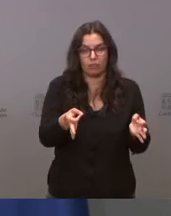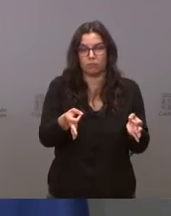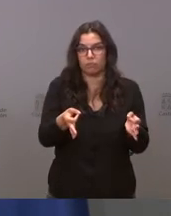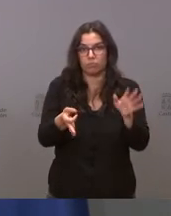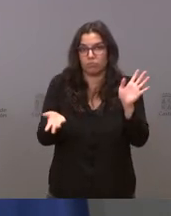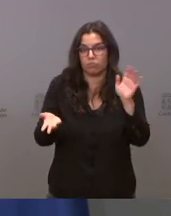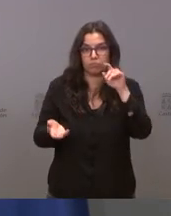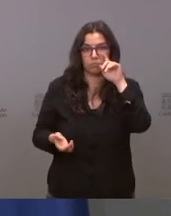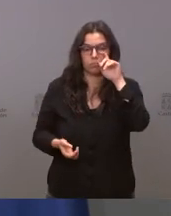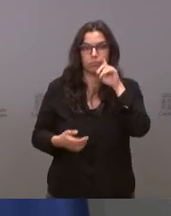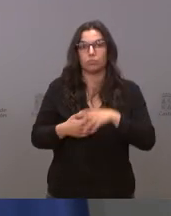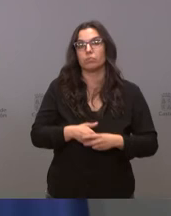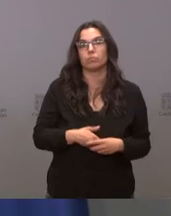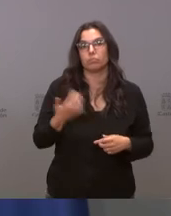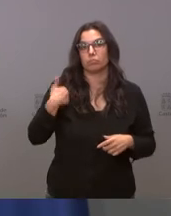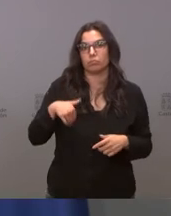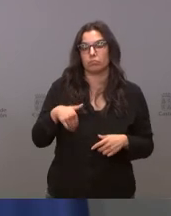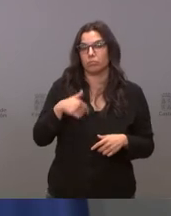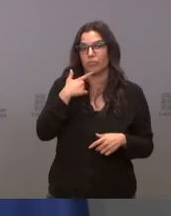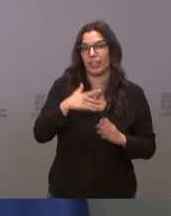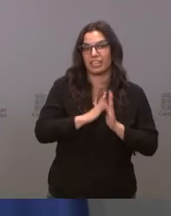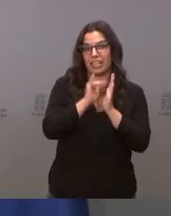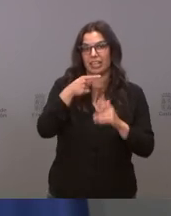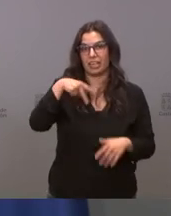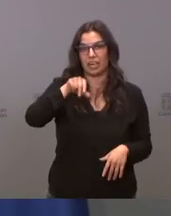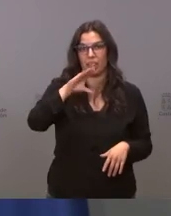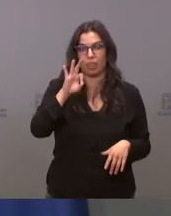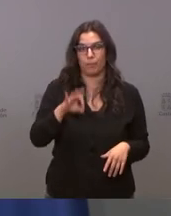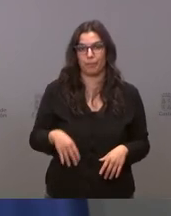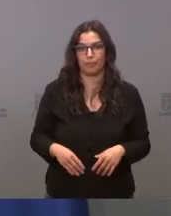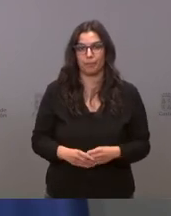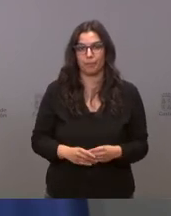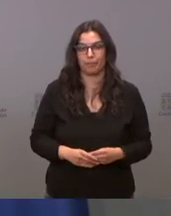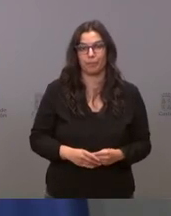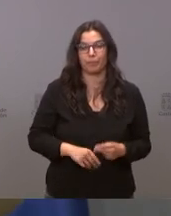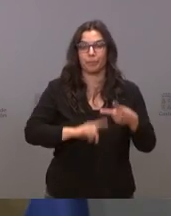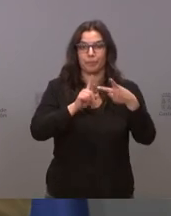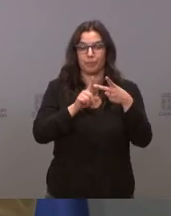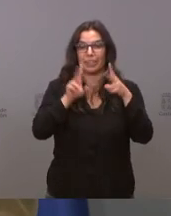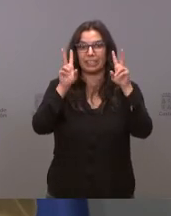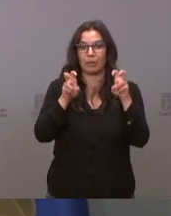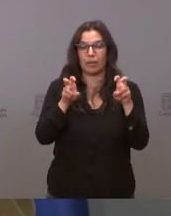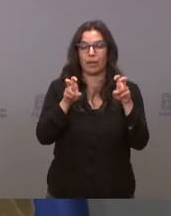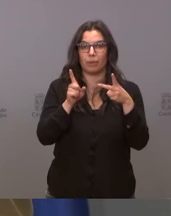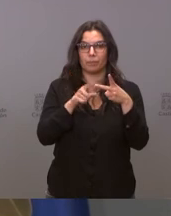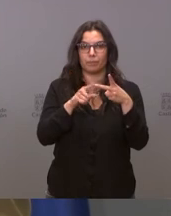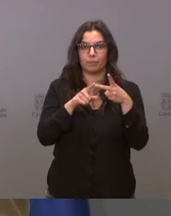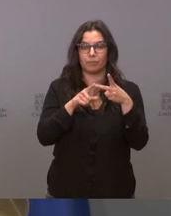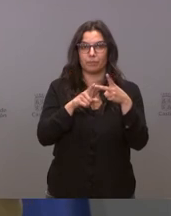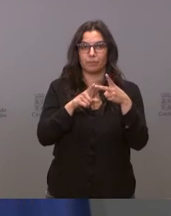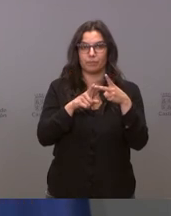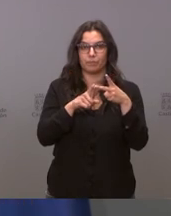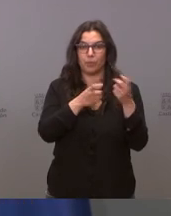ya lo decía San Ignacio y y sobre el asunto que me cuenta